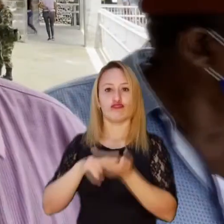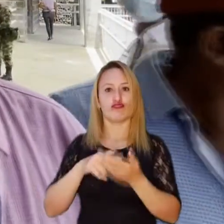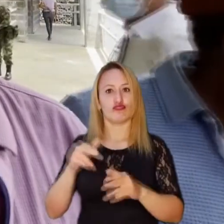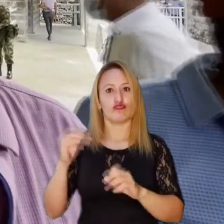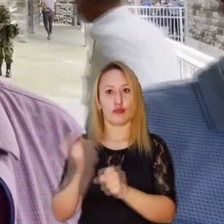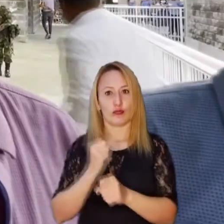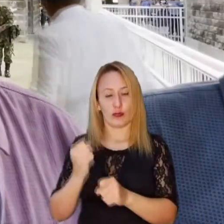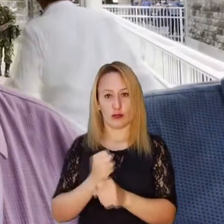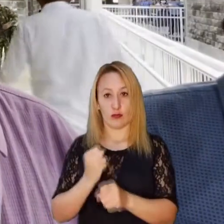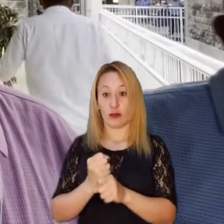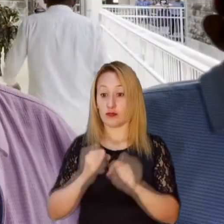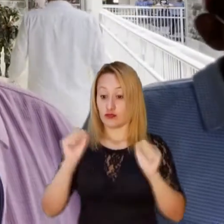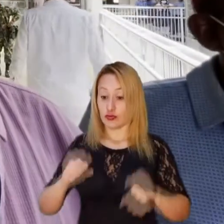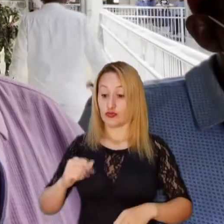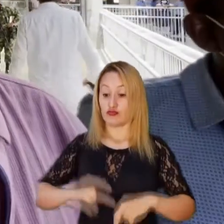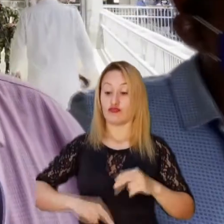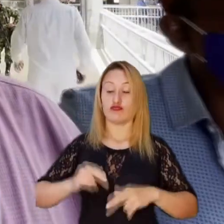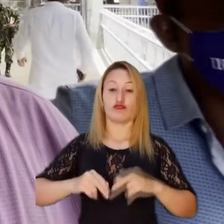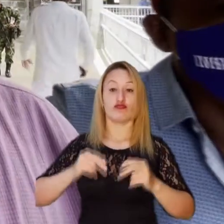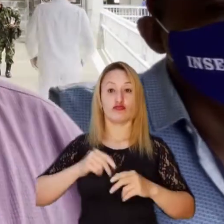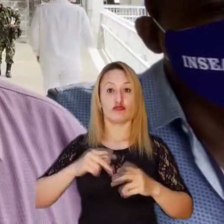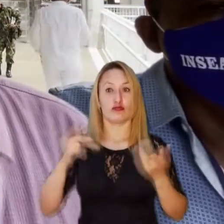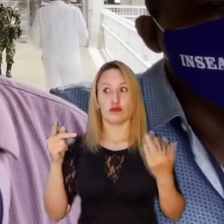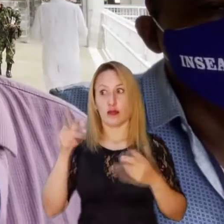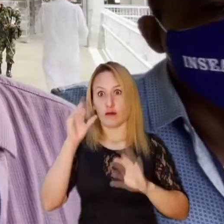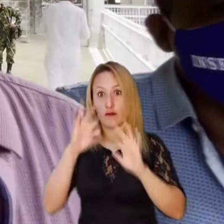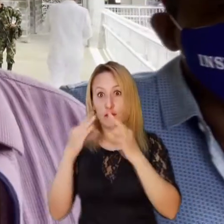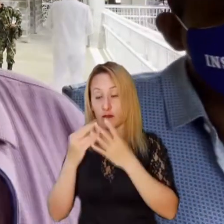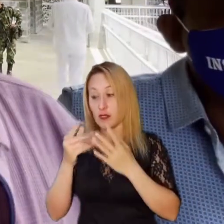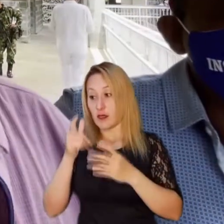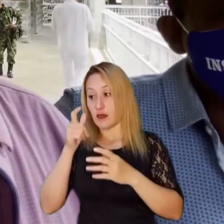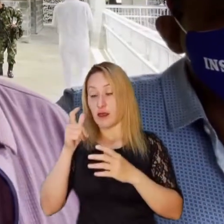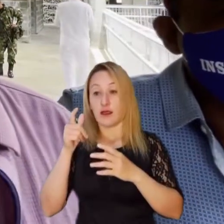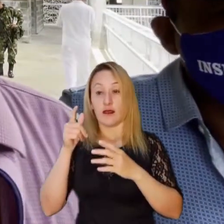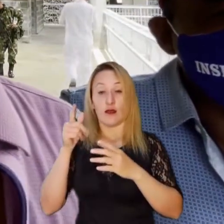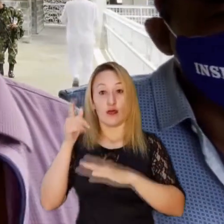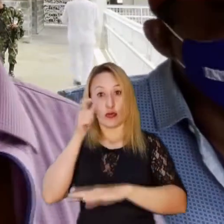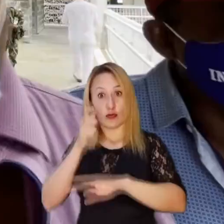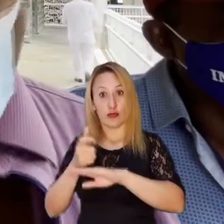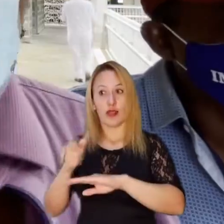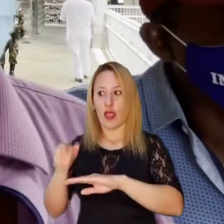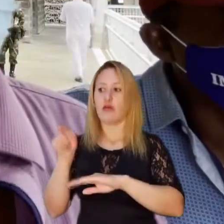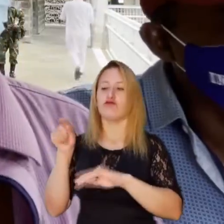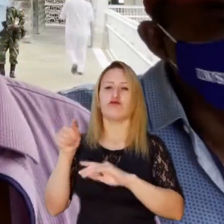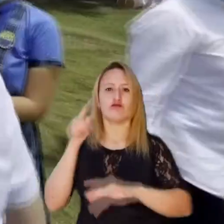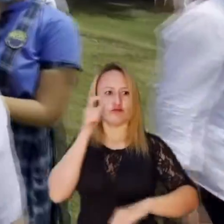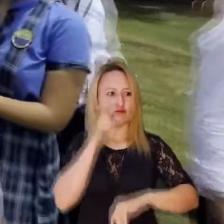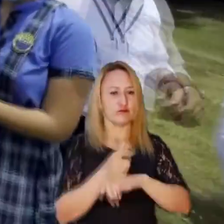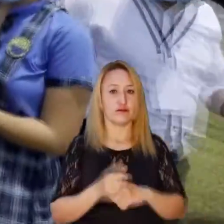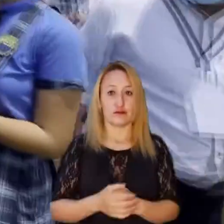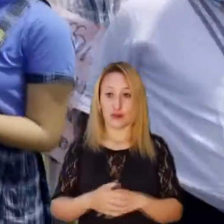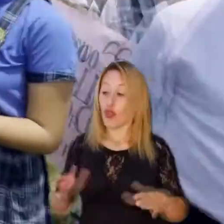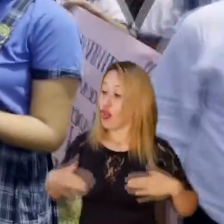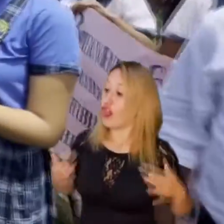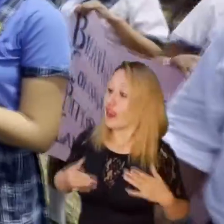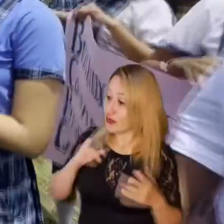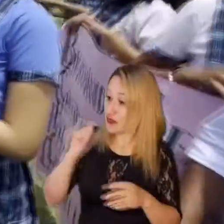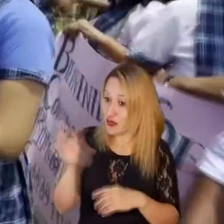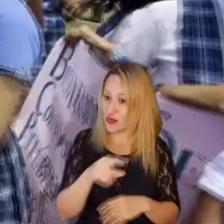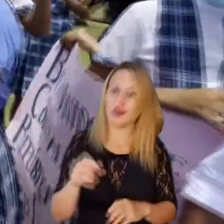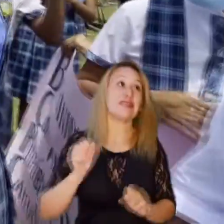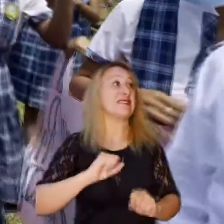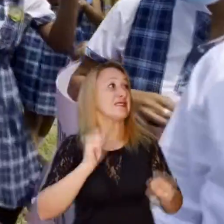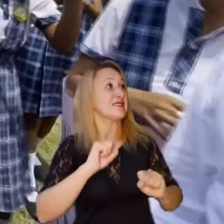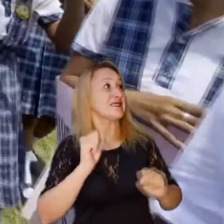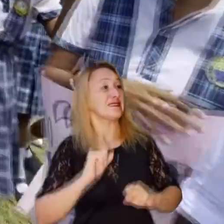se retomaron nuevamente los trabajos y se pudo hacer la obra porque la Contraloría estuvo pendiente de esta situación. ¿Cómo va todo? ¿Bien? ¿Están